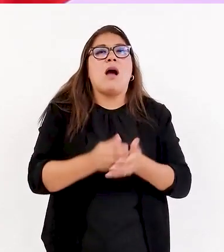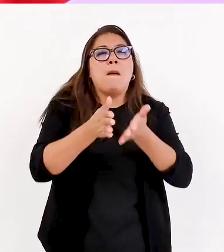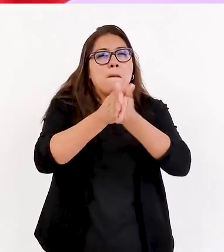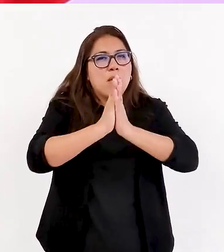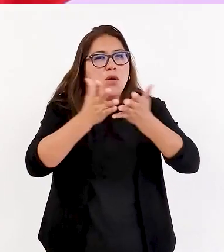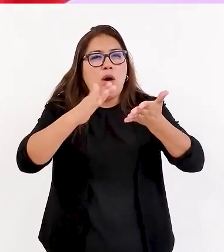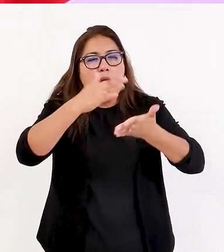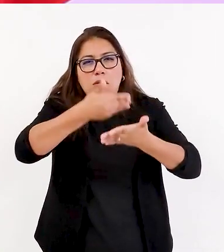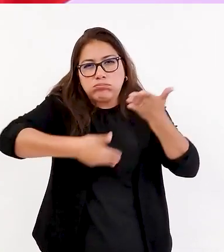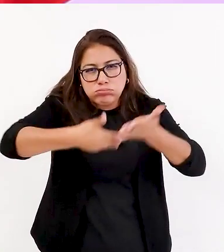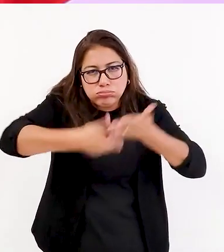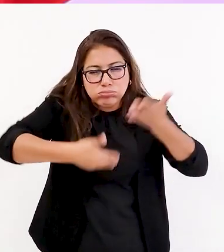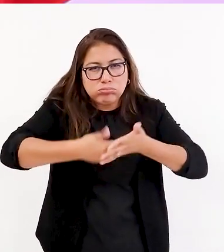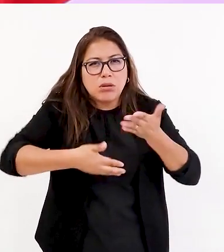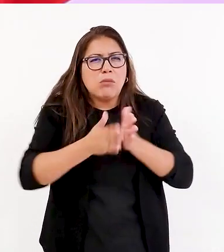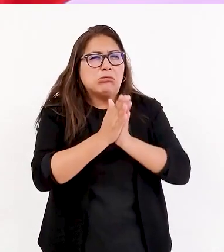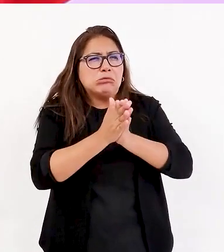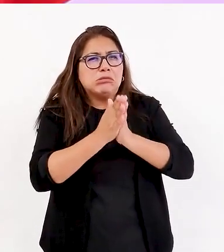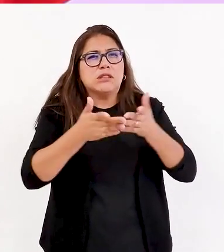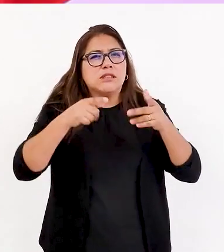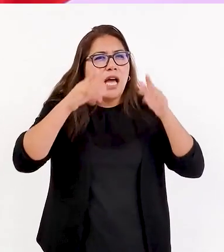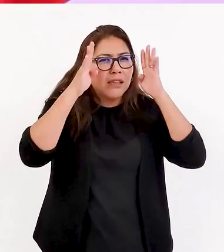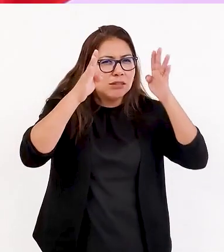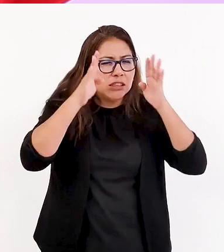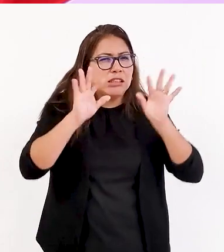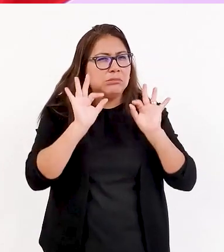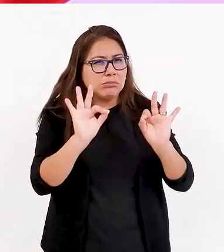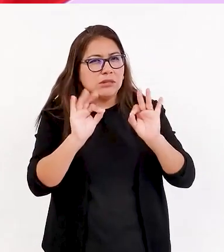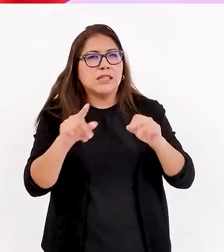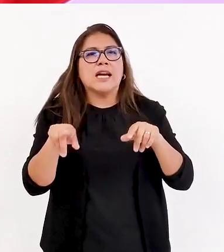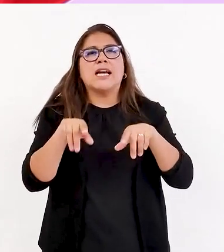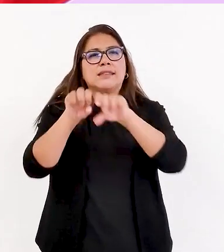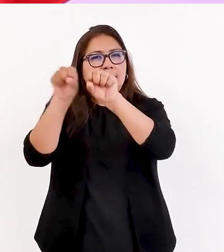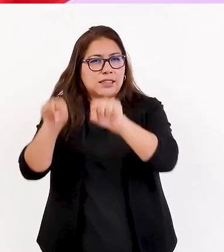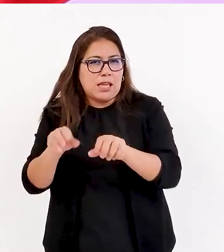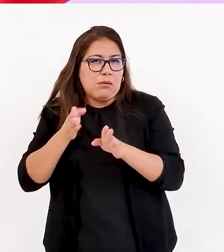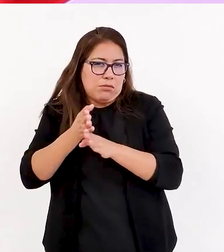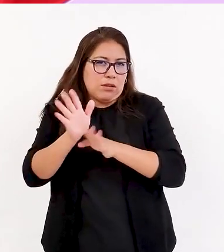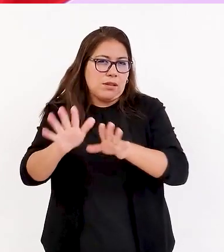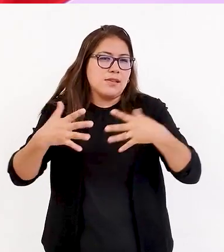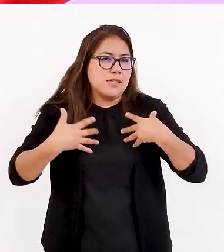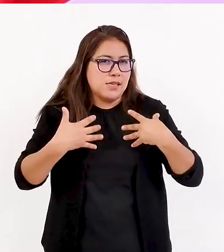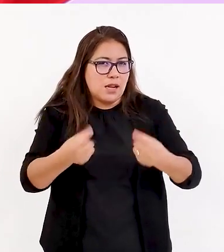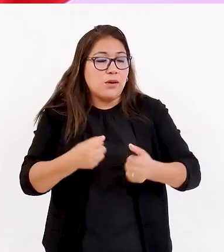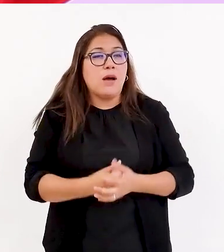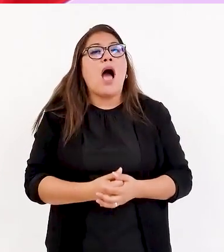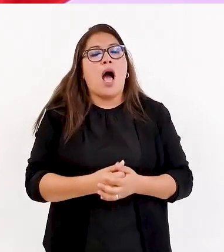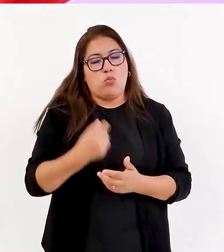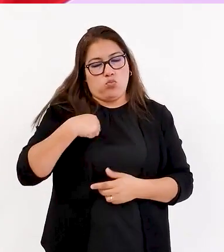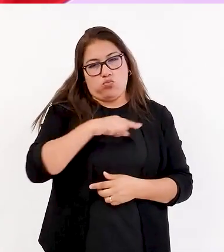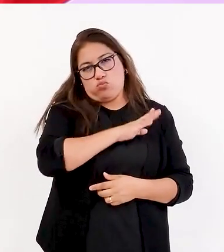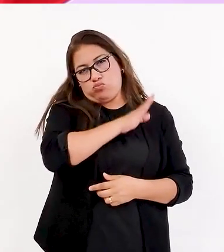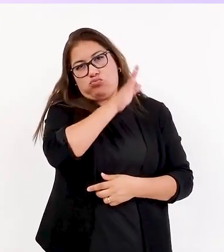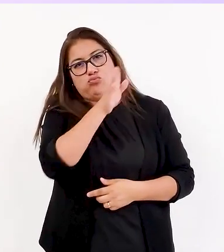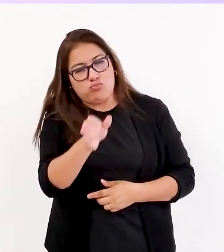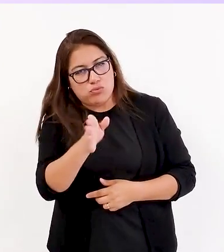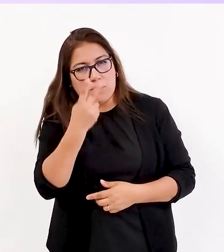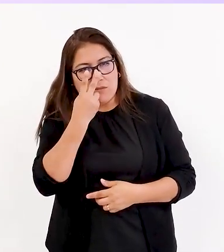solicitud, por ejemplo, de atención, de mejora en el sistema de salud. Por ejemplo, nosotros hacemos la intermediación,